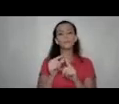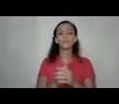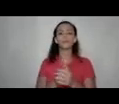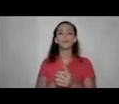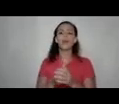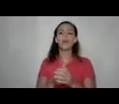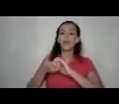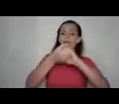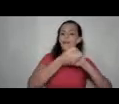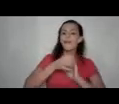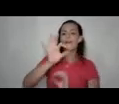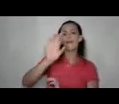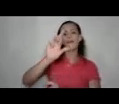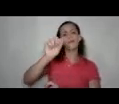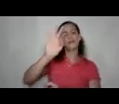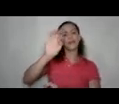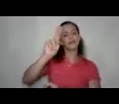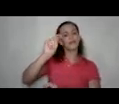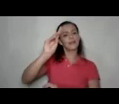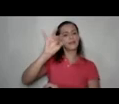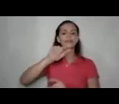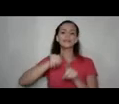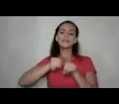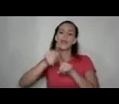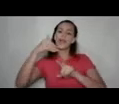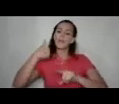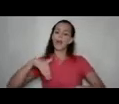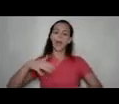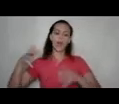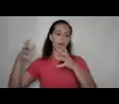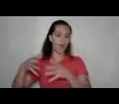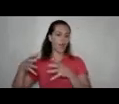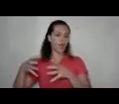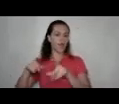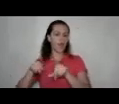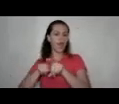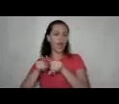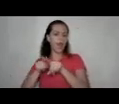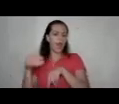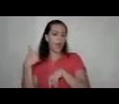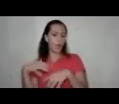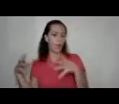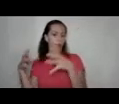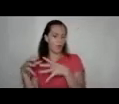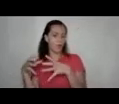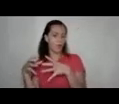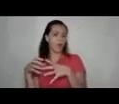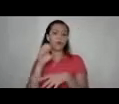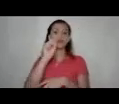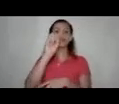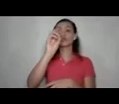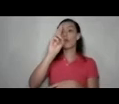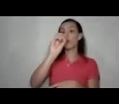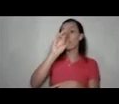fraternidad que lo que refiere es a la hermandad entre hombres pero utilizamos comúnmente la palabra fraternidad la sororidad lo que